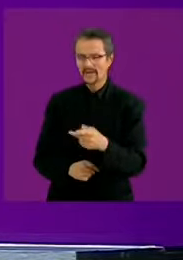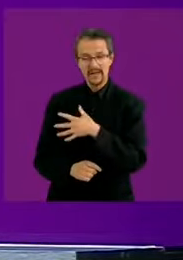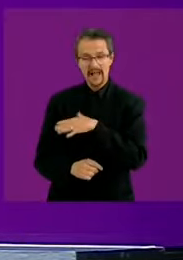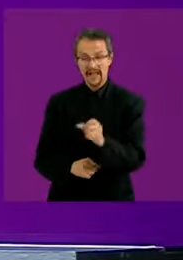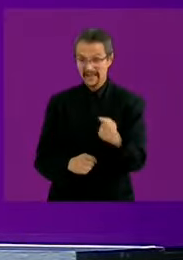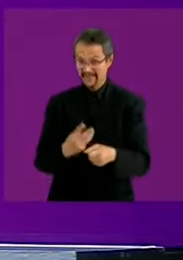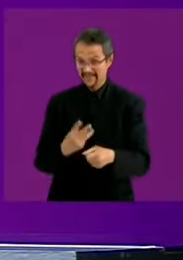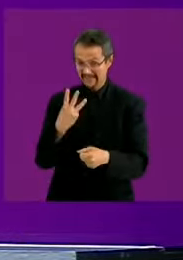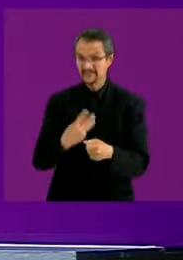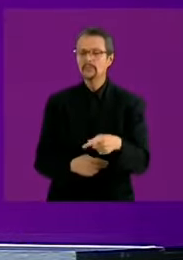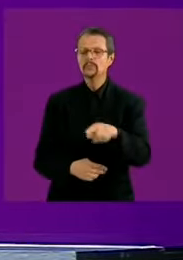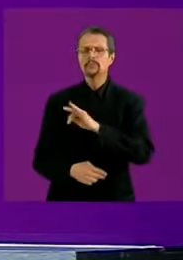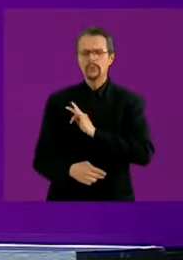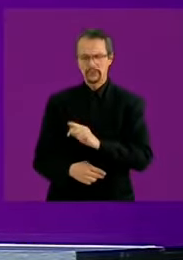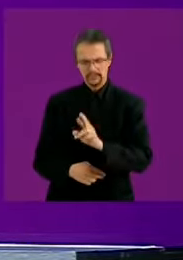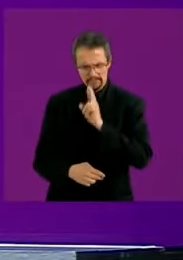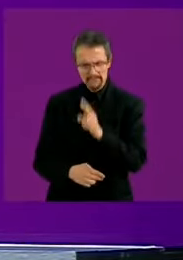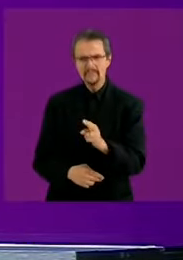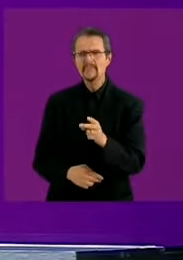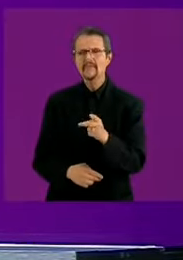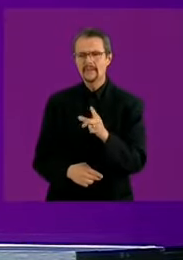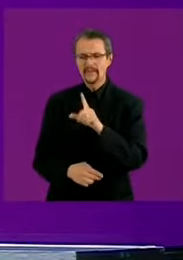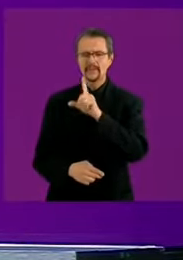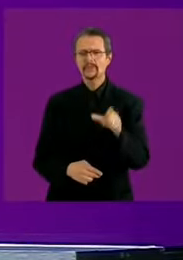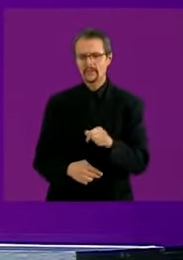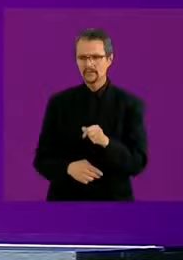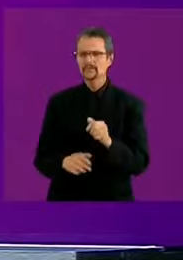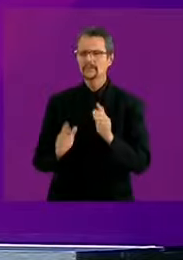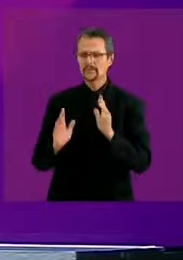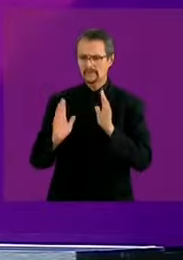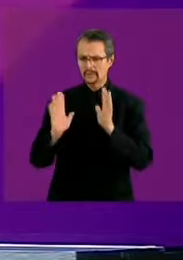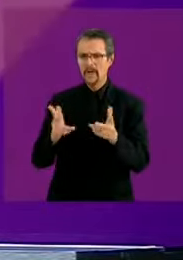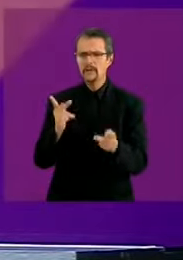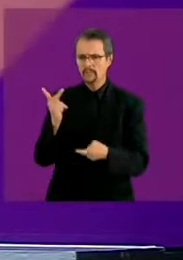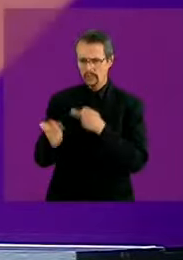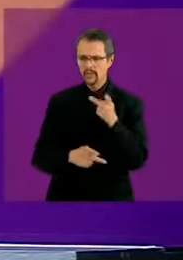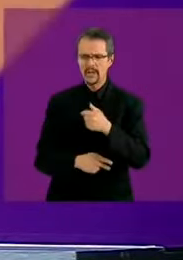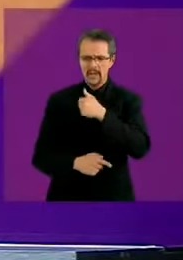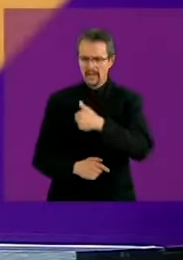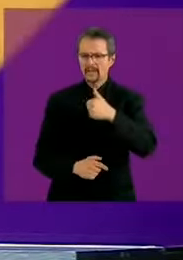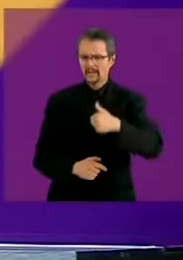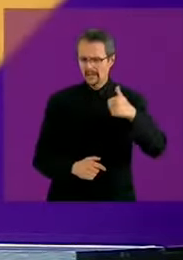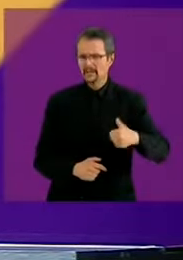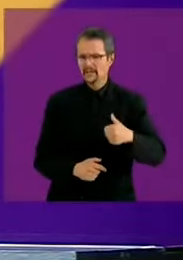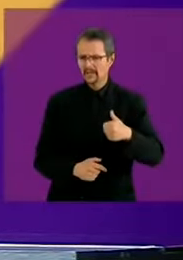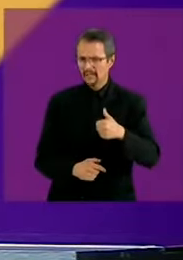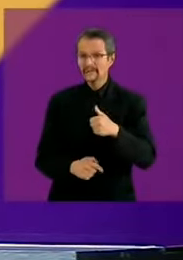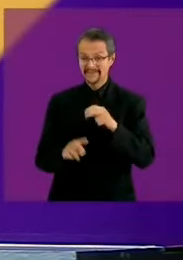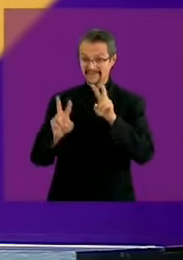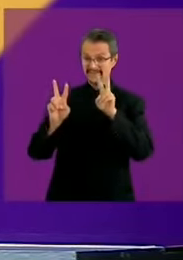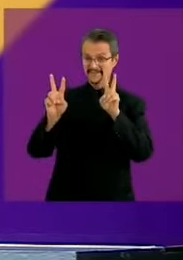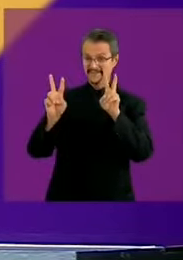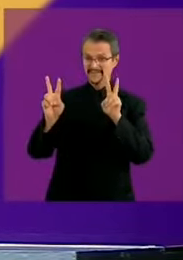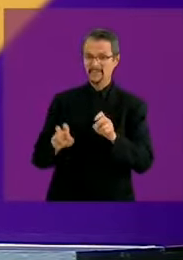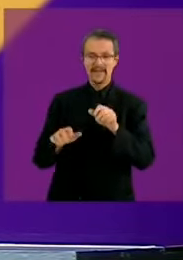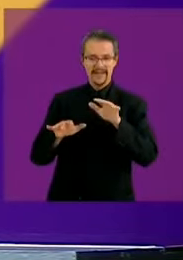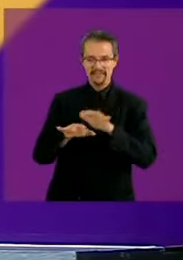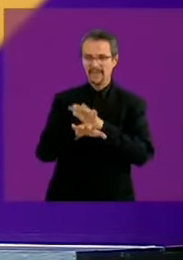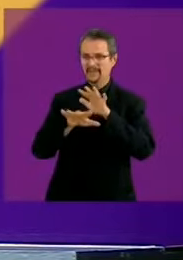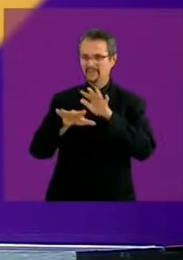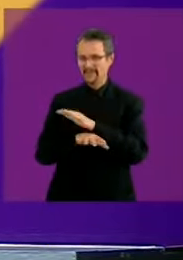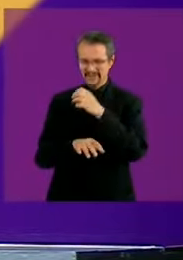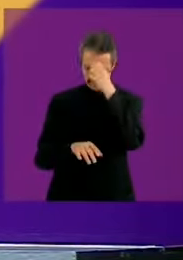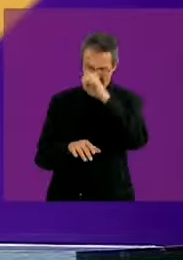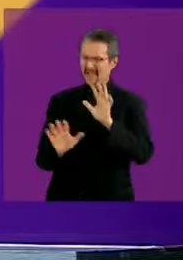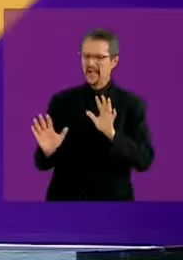los tres. Después entraremos con preguntas y pues tendrán un poco la impresión de que saltamos de tema abruptamente pero es porque estamos